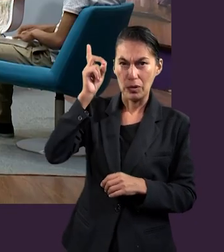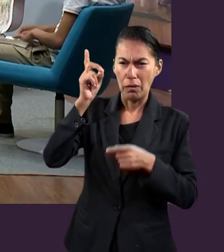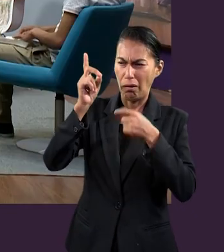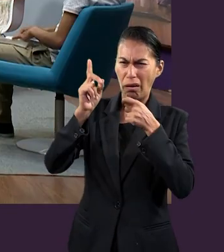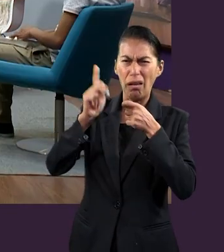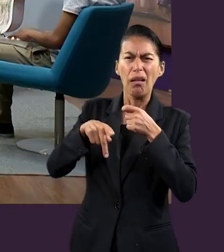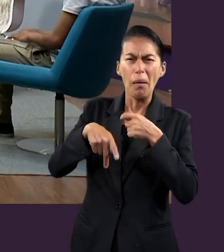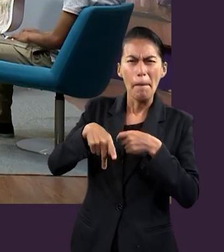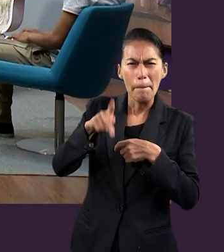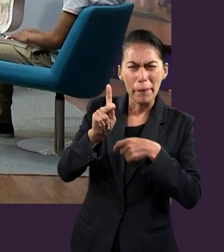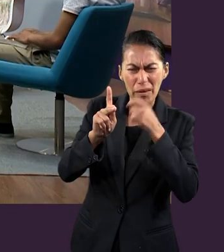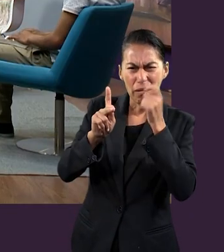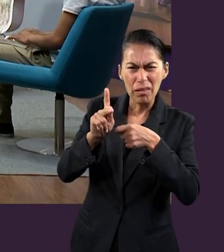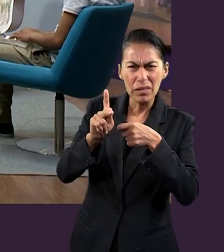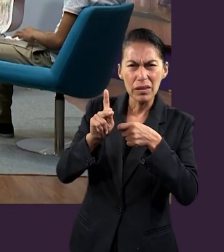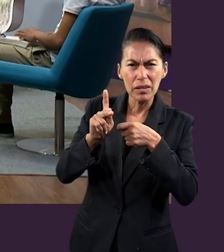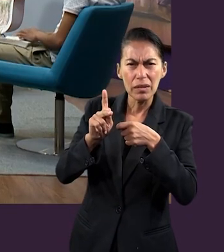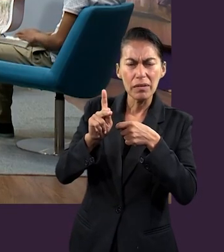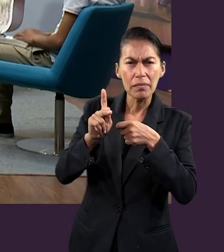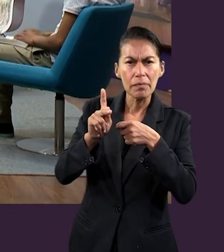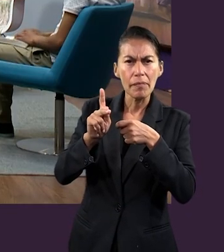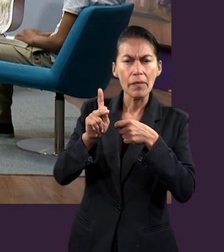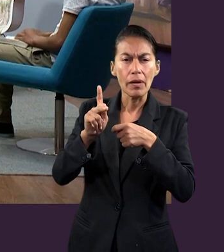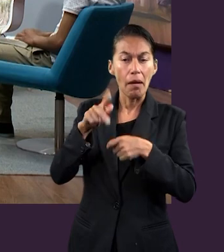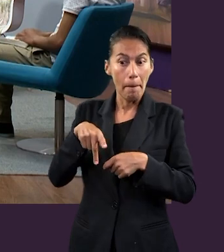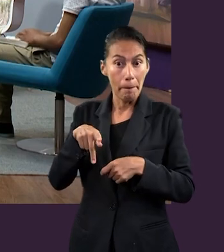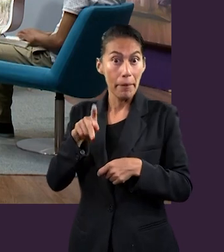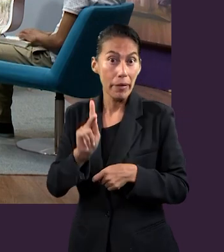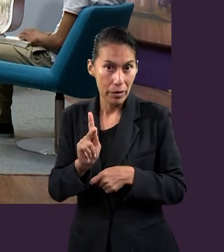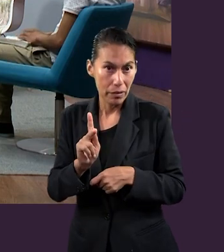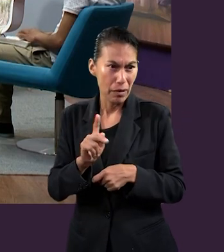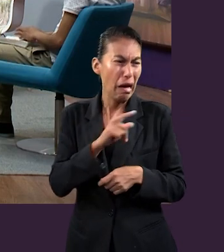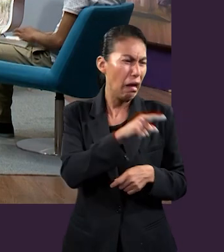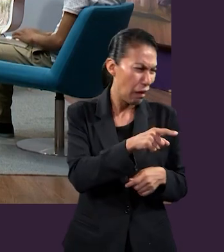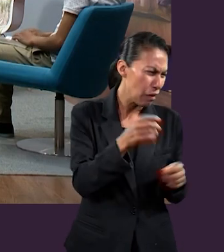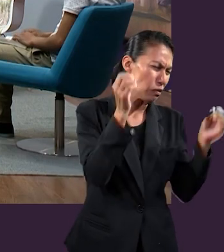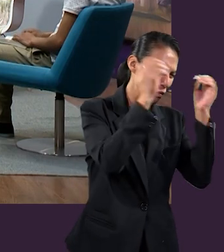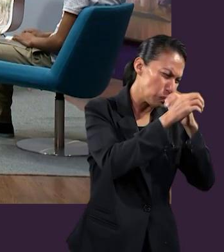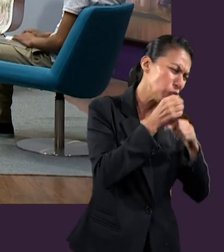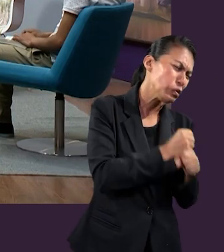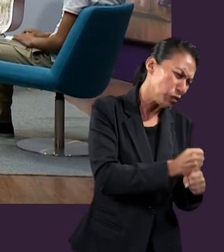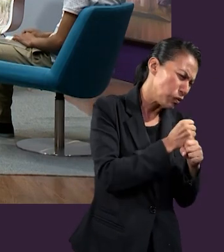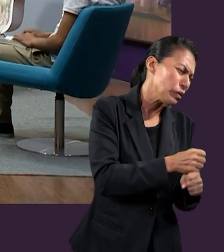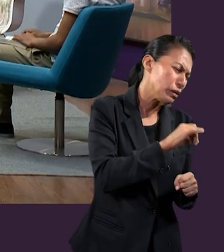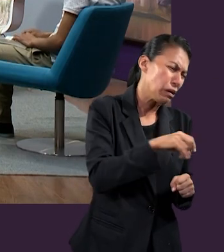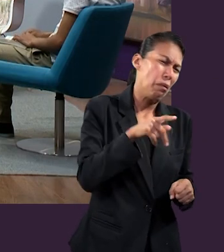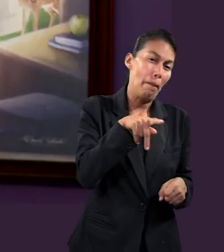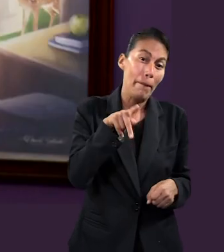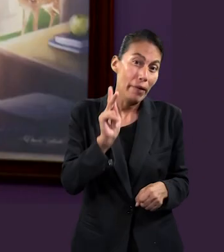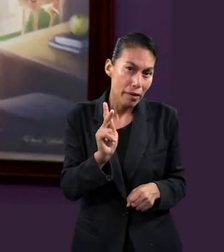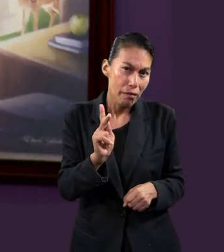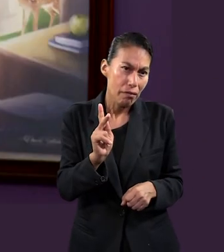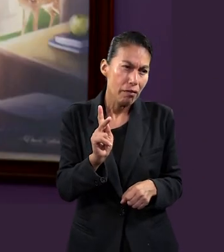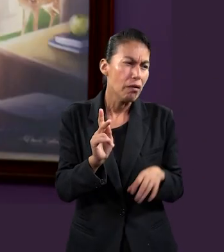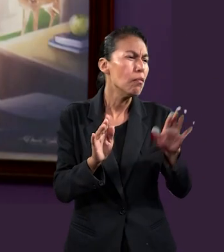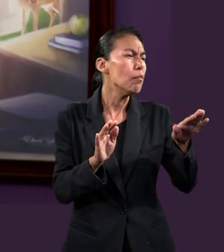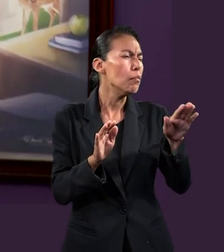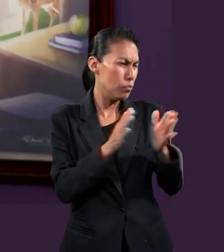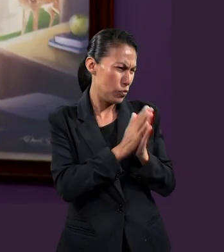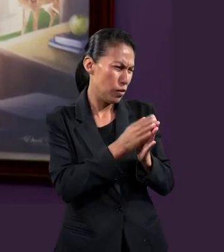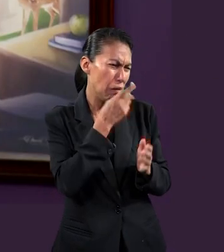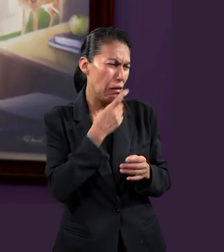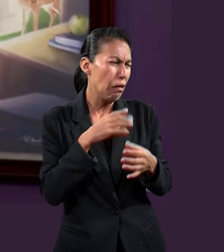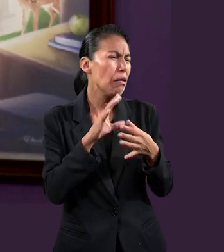es algo, es una palabra que tiene mucho poder. Pablo, ¿nos puedes hablar un poquito acerca de ese pero, el lado positivo